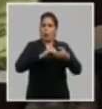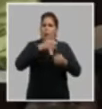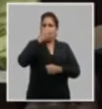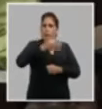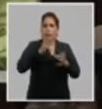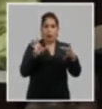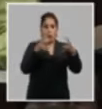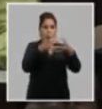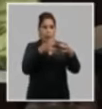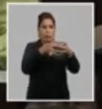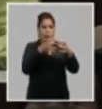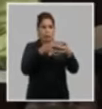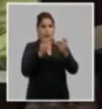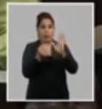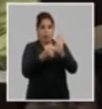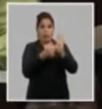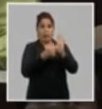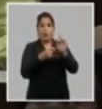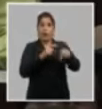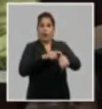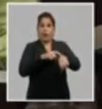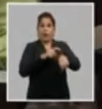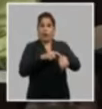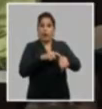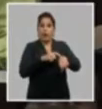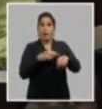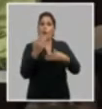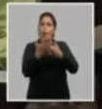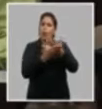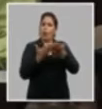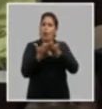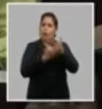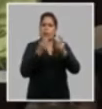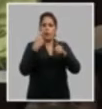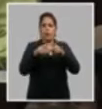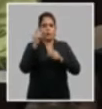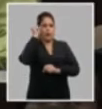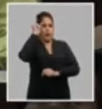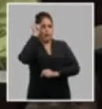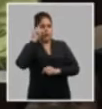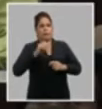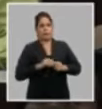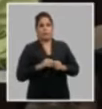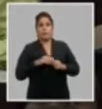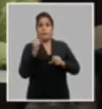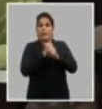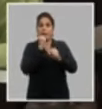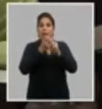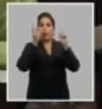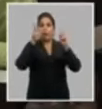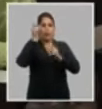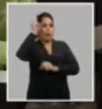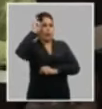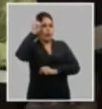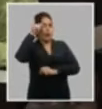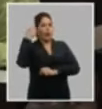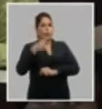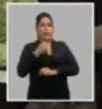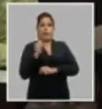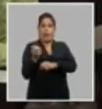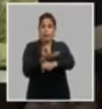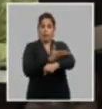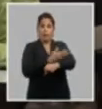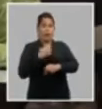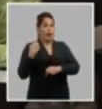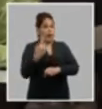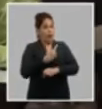la comisión por supuesto por el tiempo nos permitió a todos compartir otras ideas como el trabajo político y ideológico tiene que emocionar